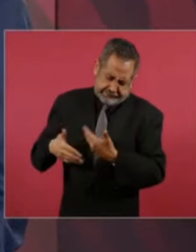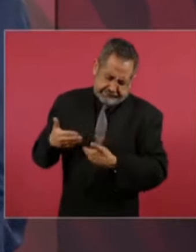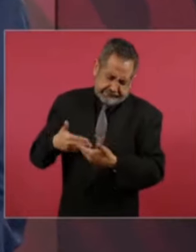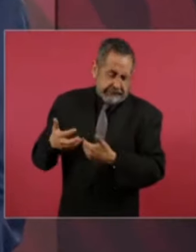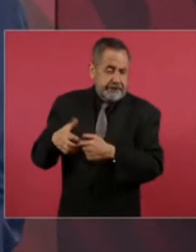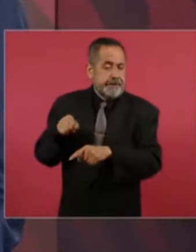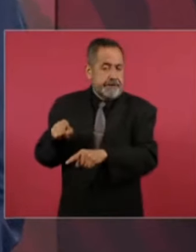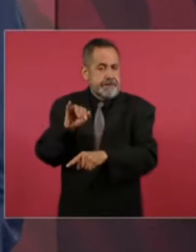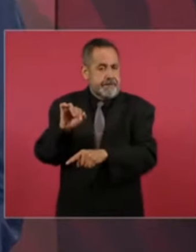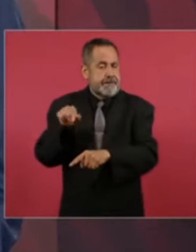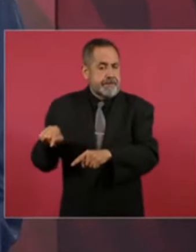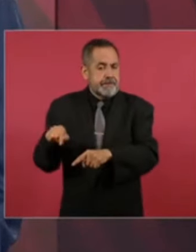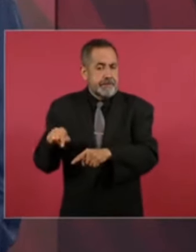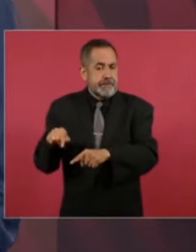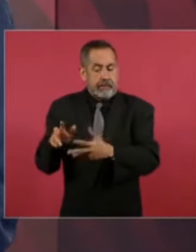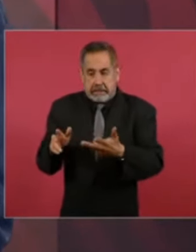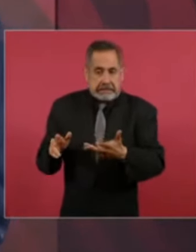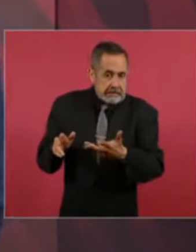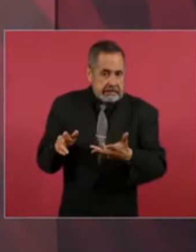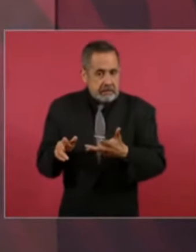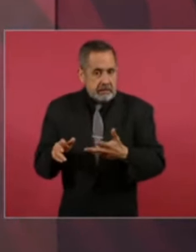y aún cuando tenemos un plan